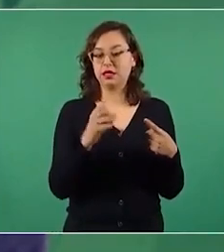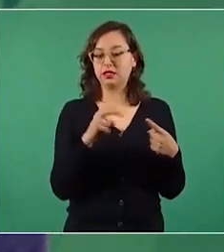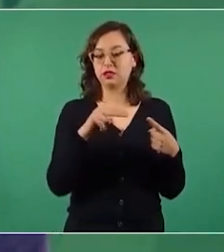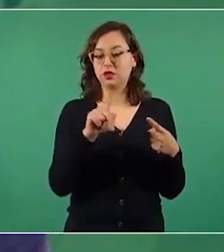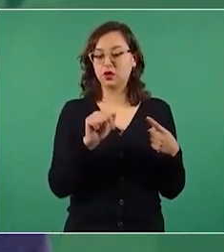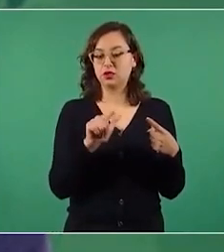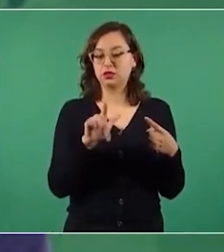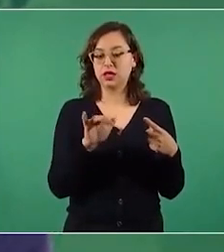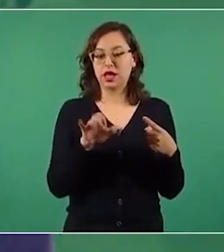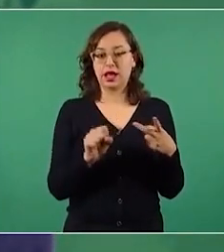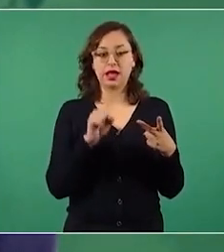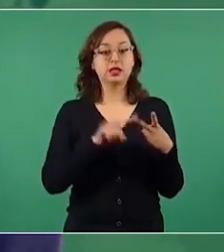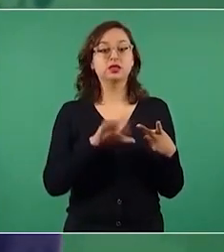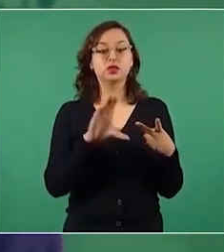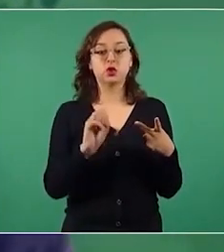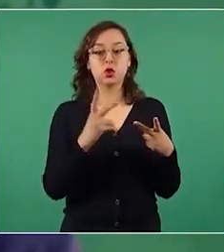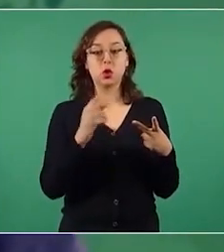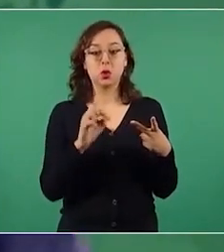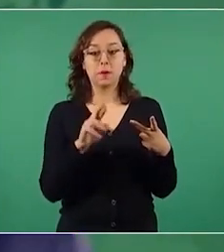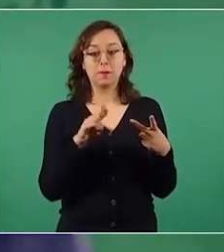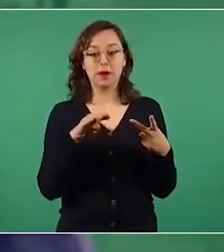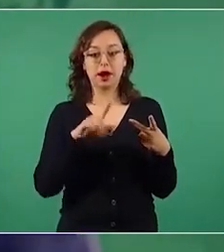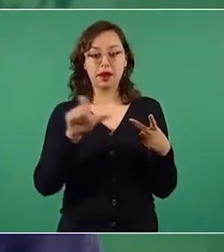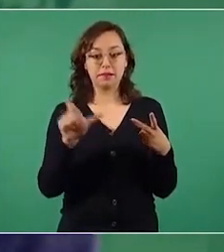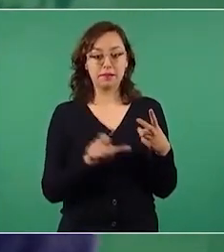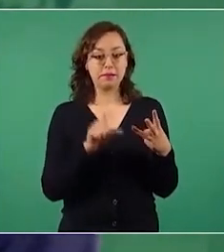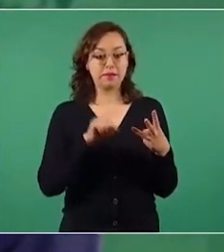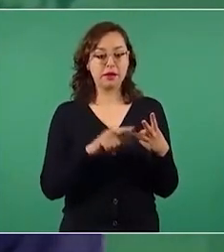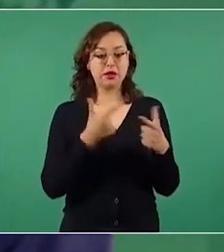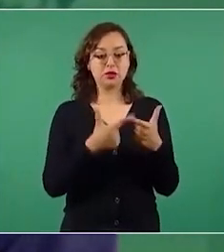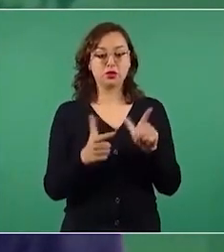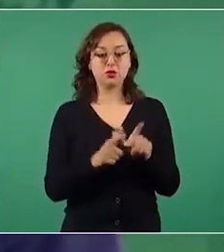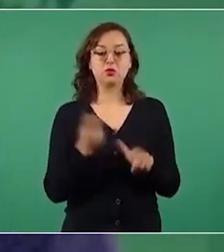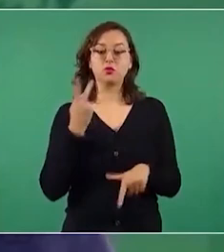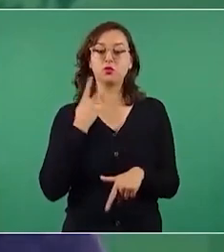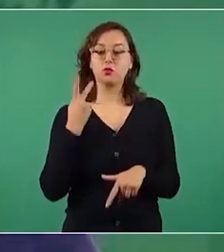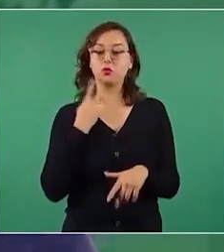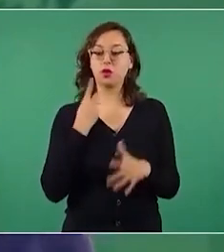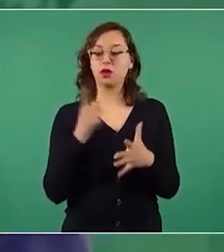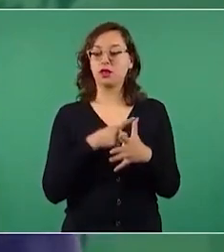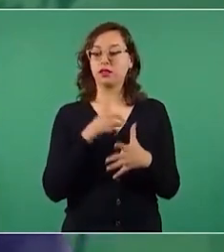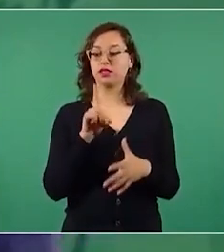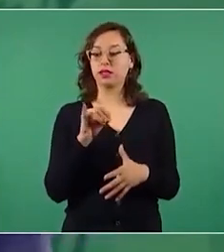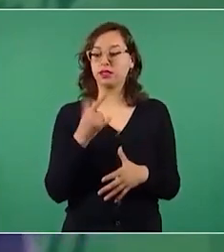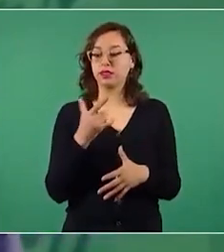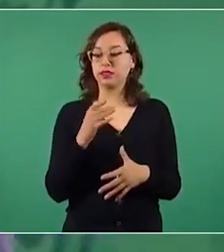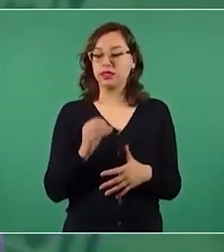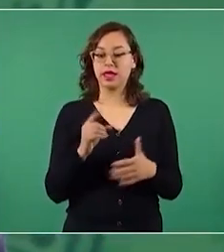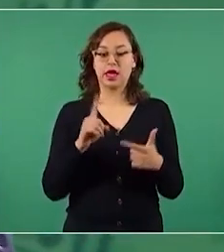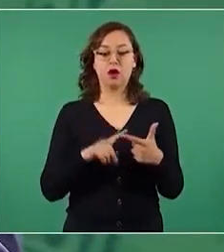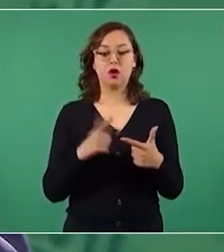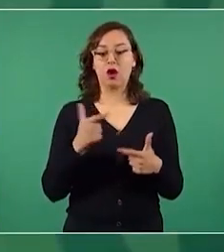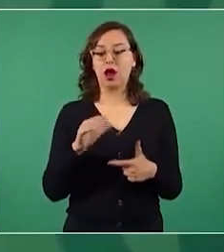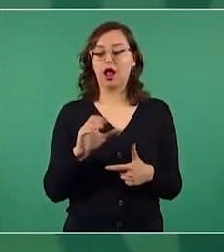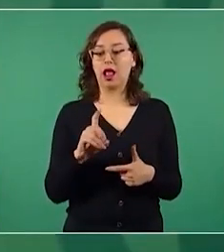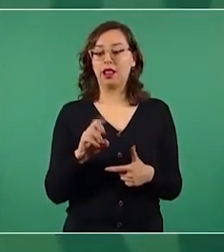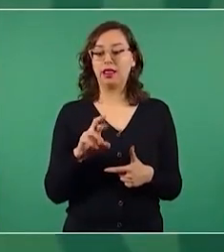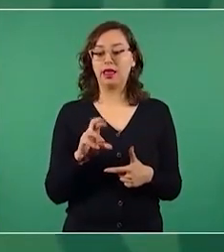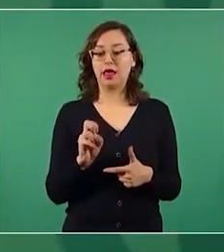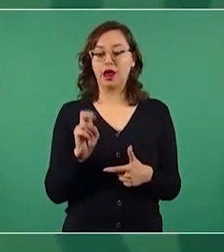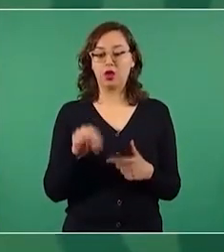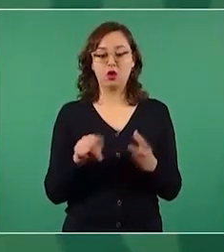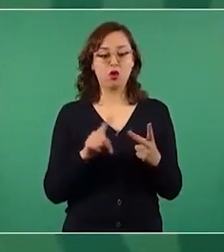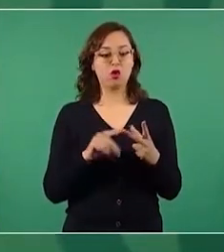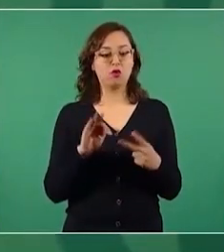Coparmex y todos los dirigentes del partido y salió Diego y salió Calderón y